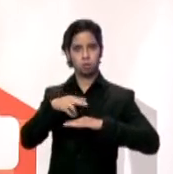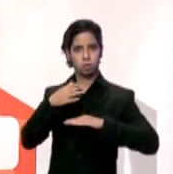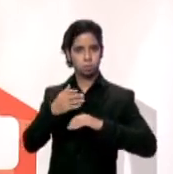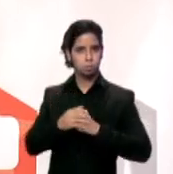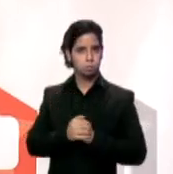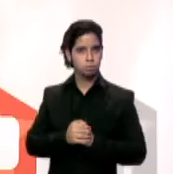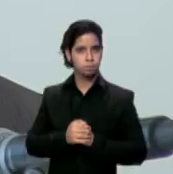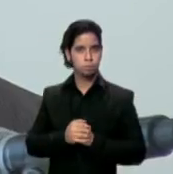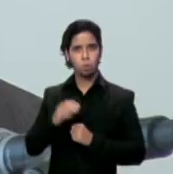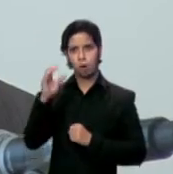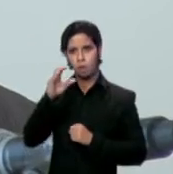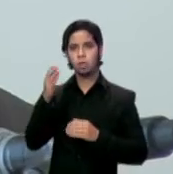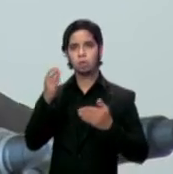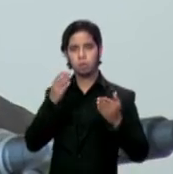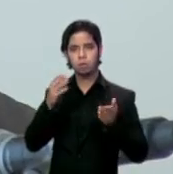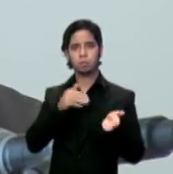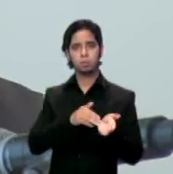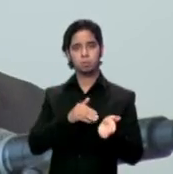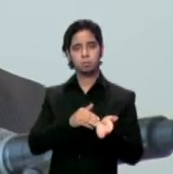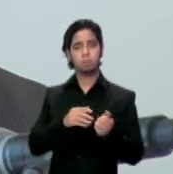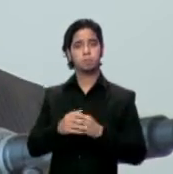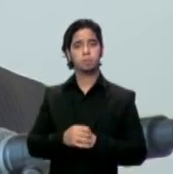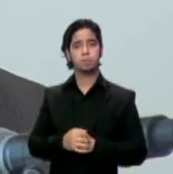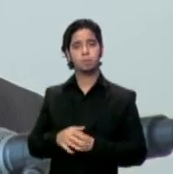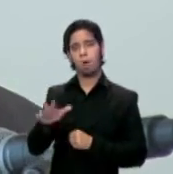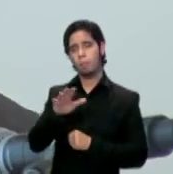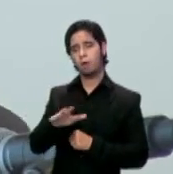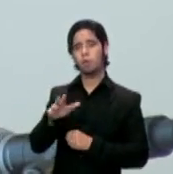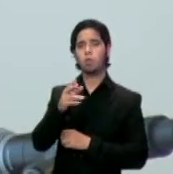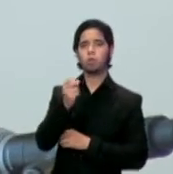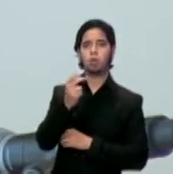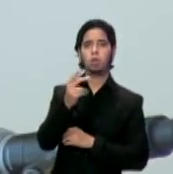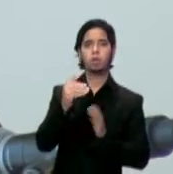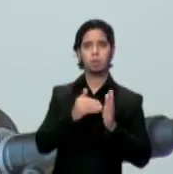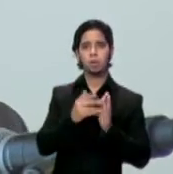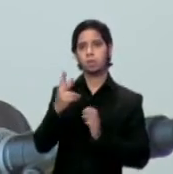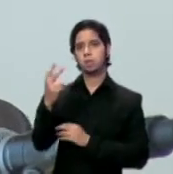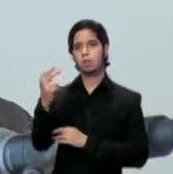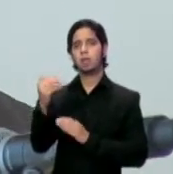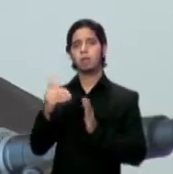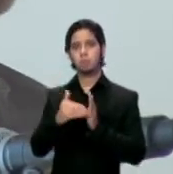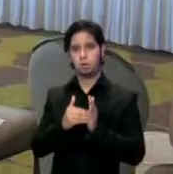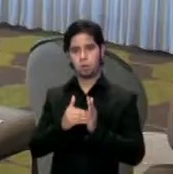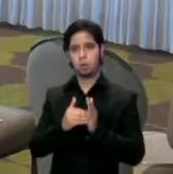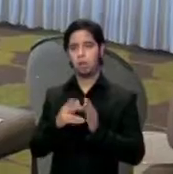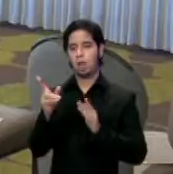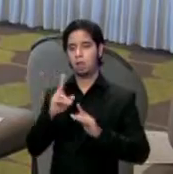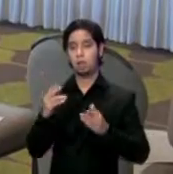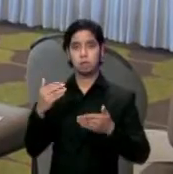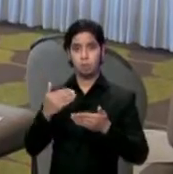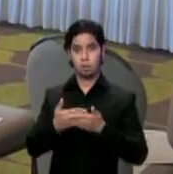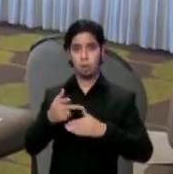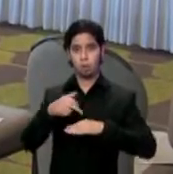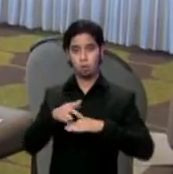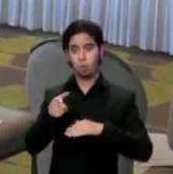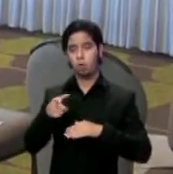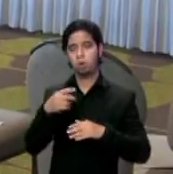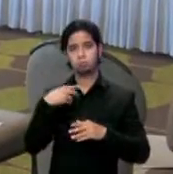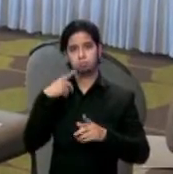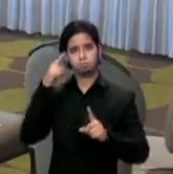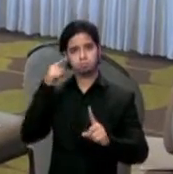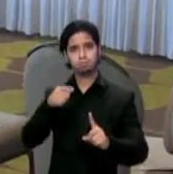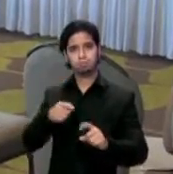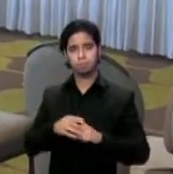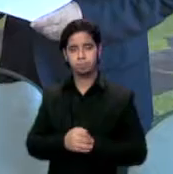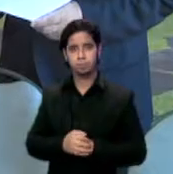servicios médicos. Se informó que entre 12.000 a 13.000 pacientes llegan al país para estos propósitos. La mayoría de las islas del